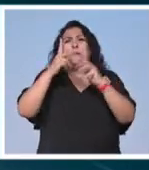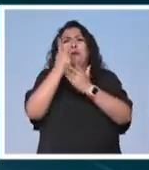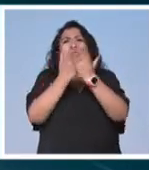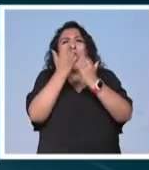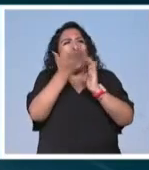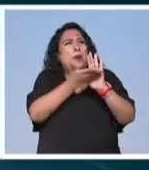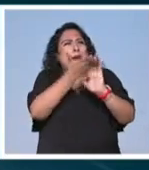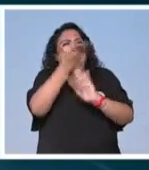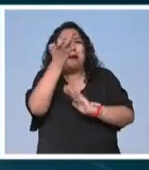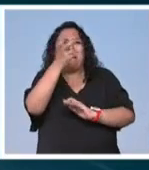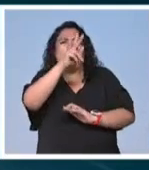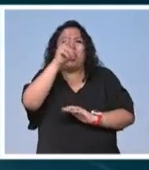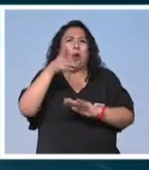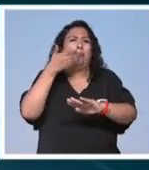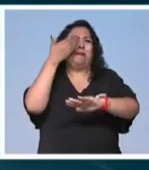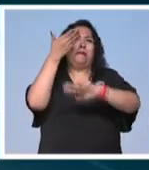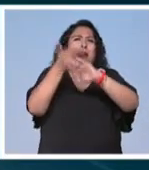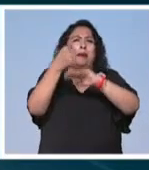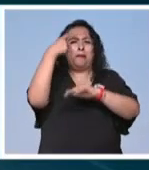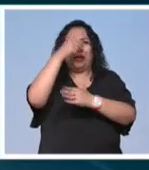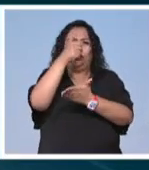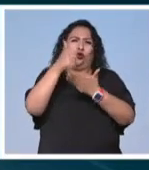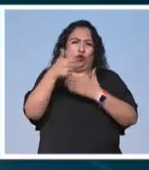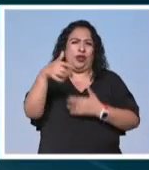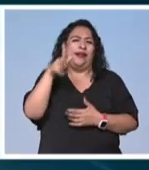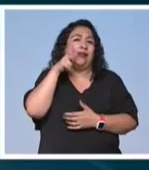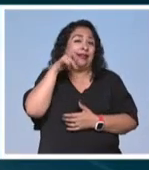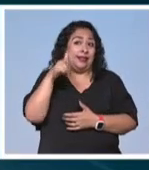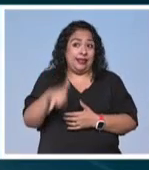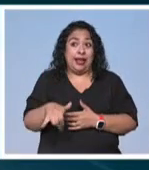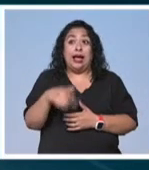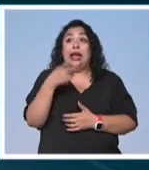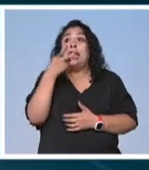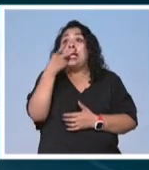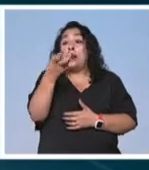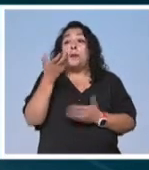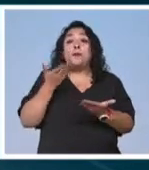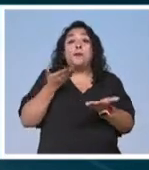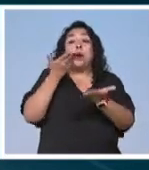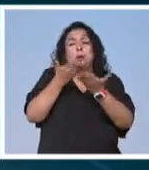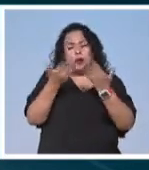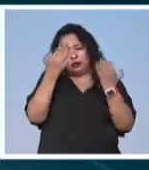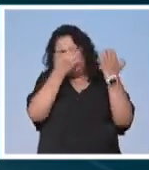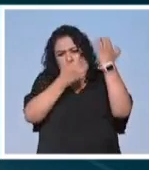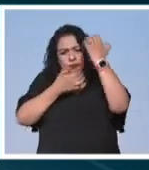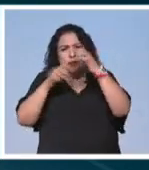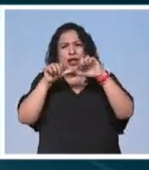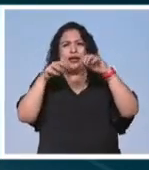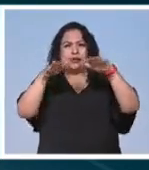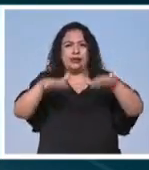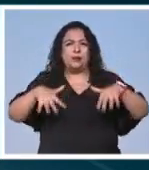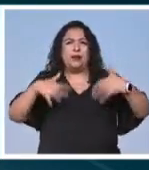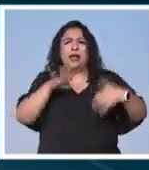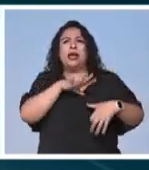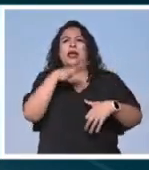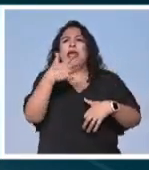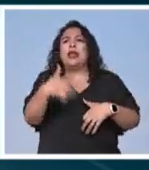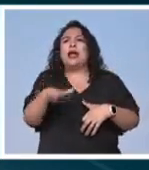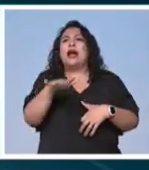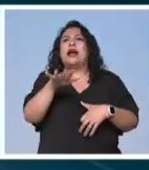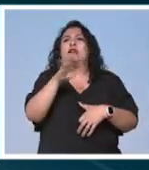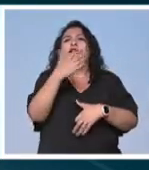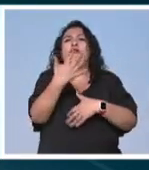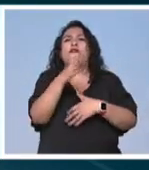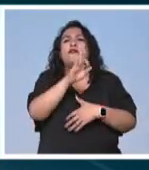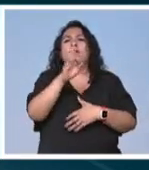construcción son la mayor amenaza para la ciudad italiana por ello la propuesta se analizará en la Asamblea General que se llevará a cabo